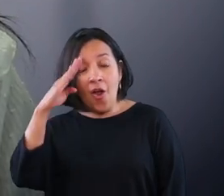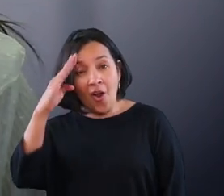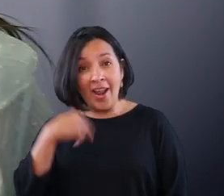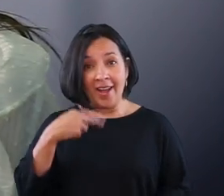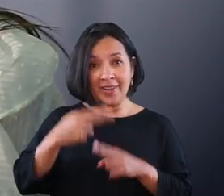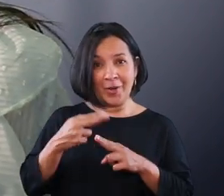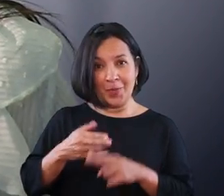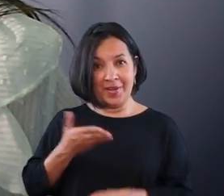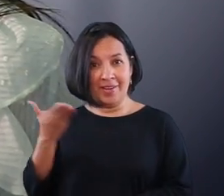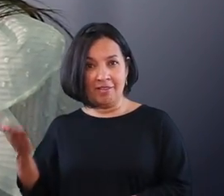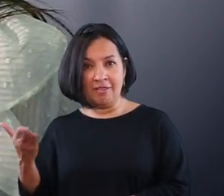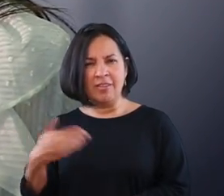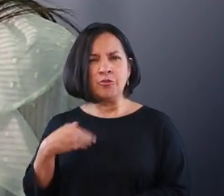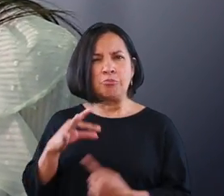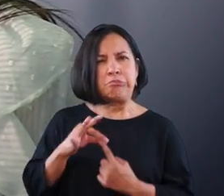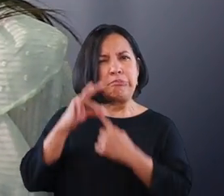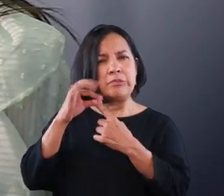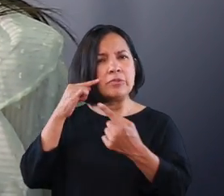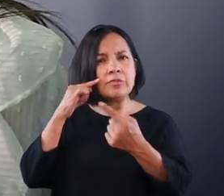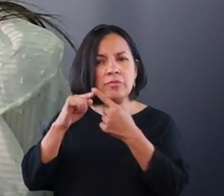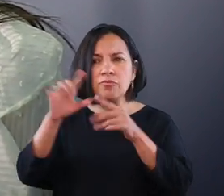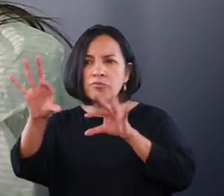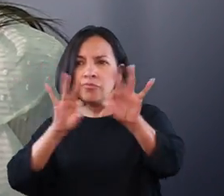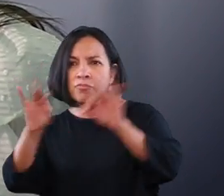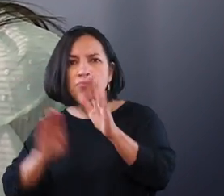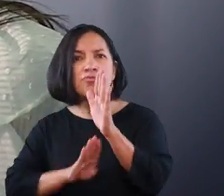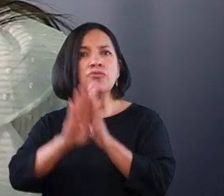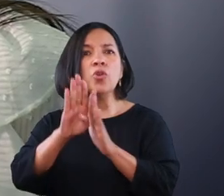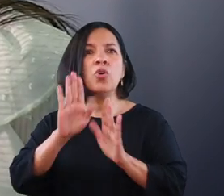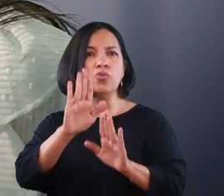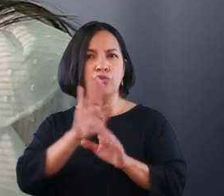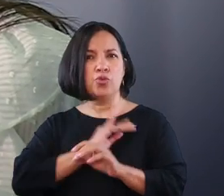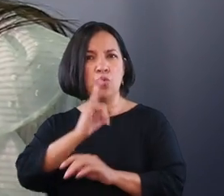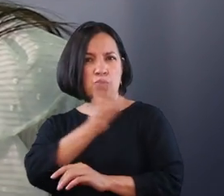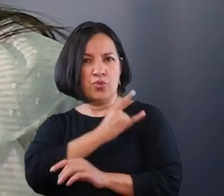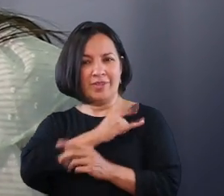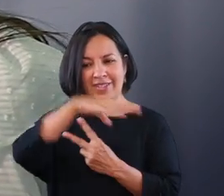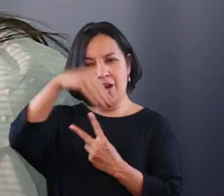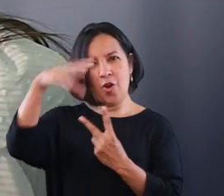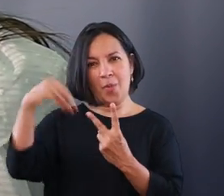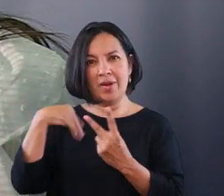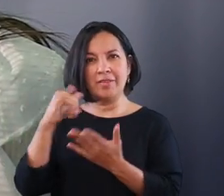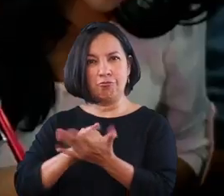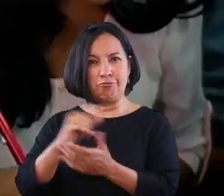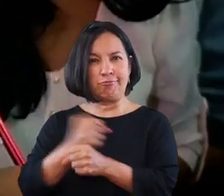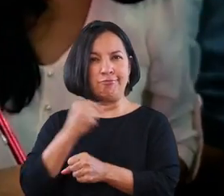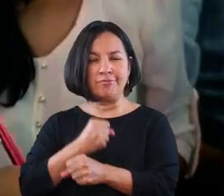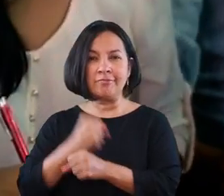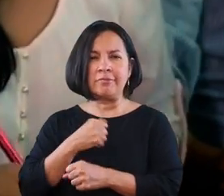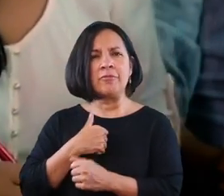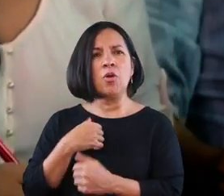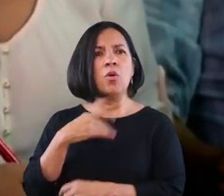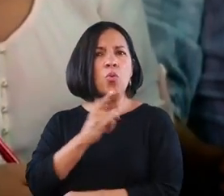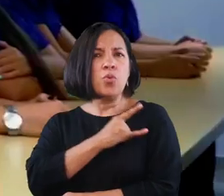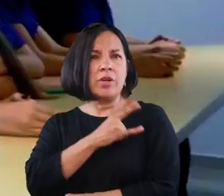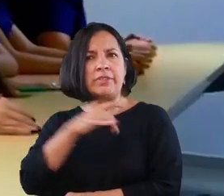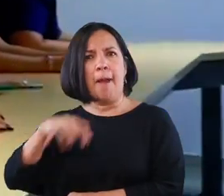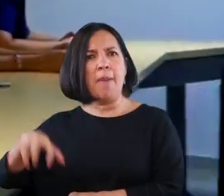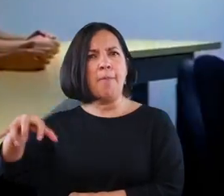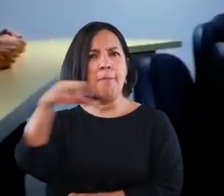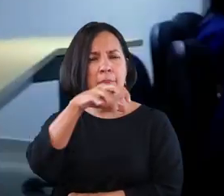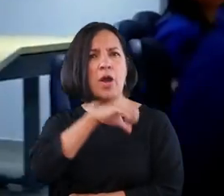Hola, soy María Adelaida Montoya, especialista de selección y desarrollo de la Universidad Cooperativa de Colombia. Como